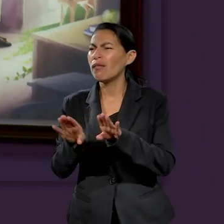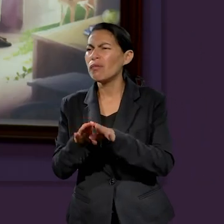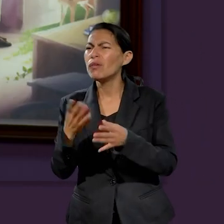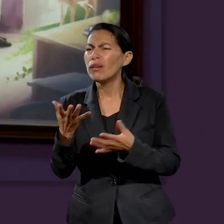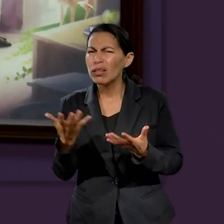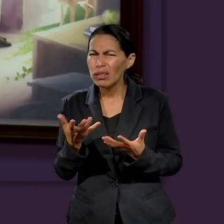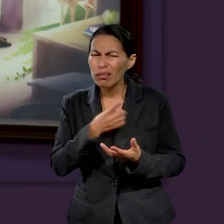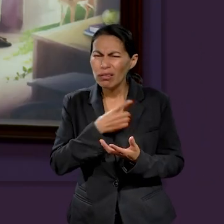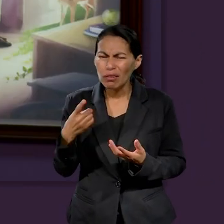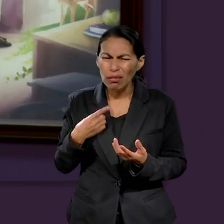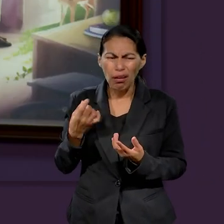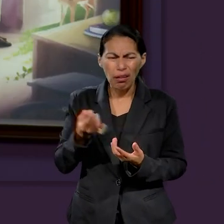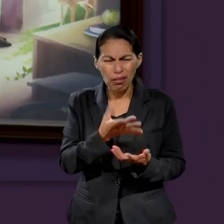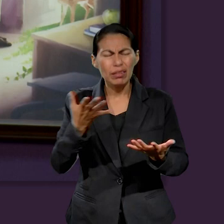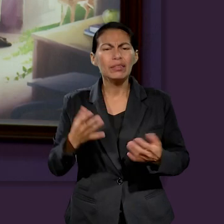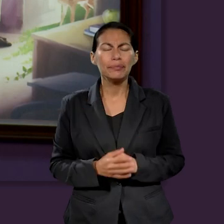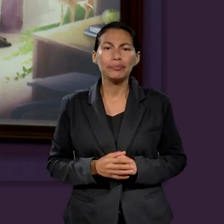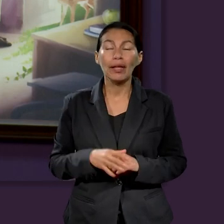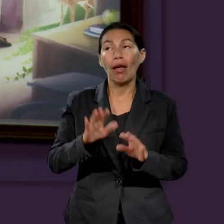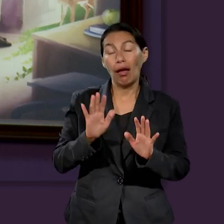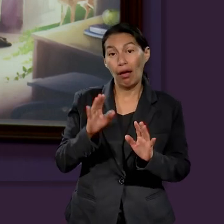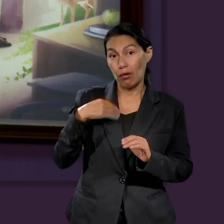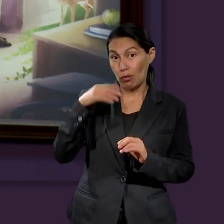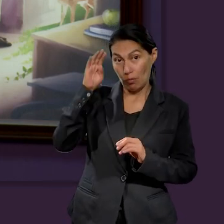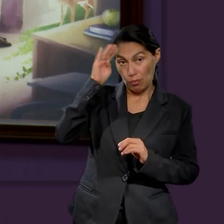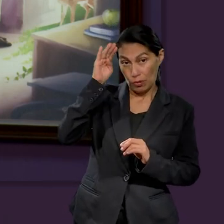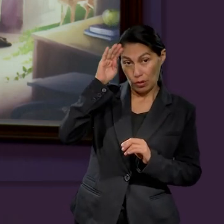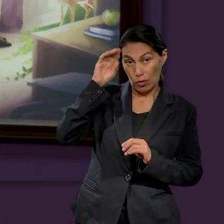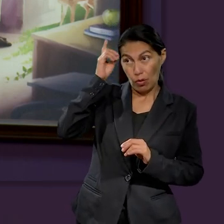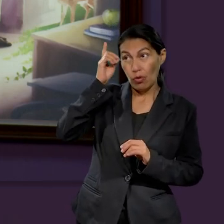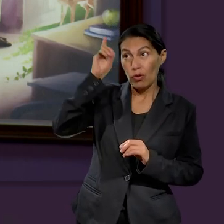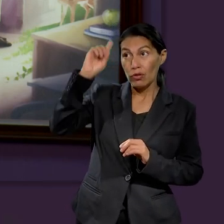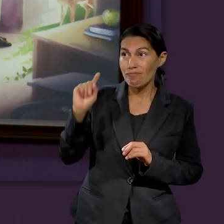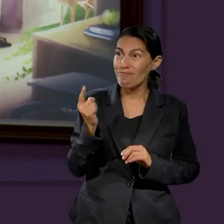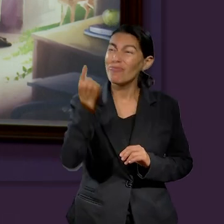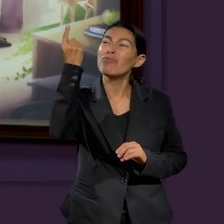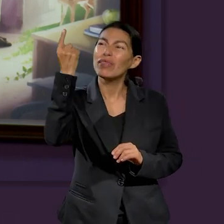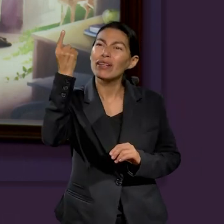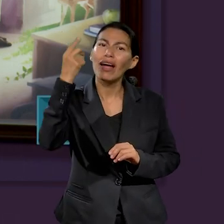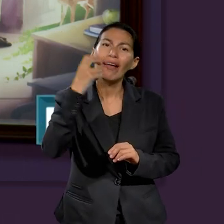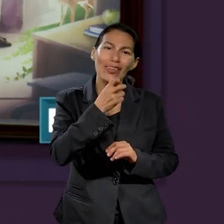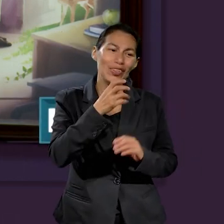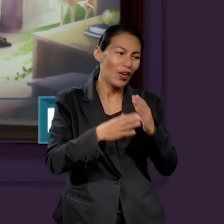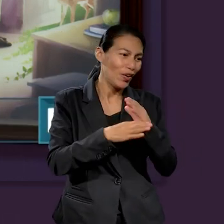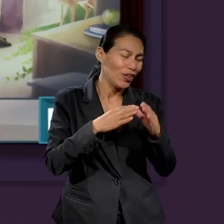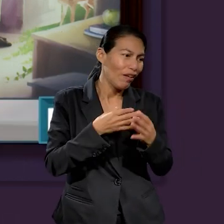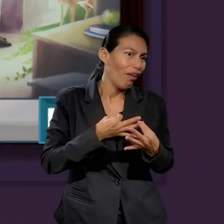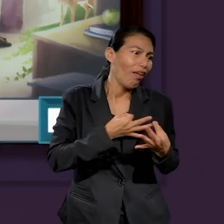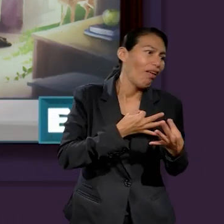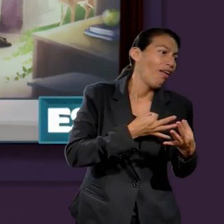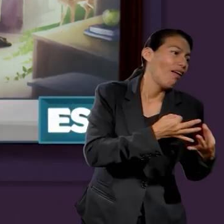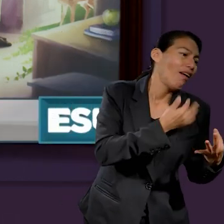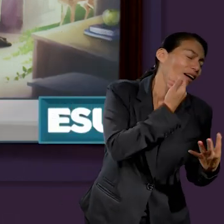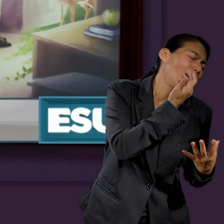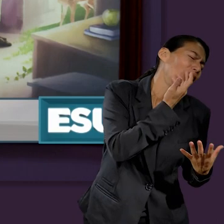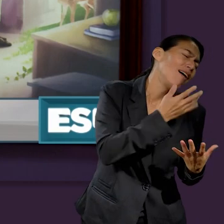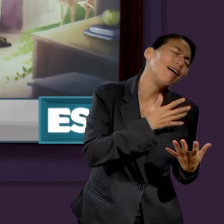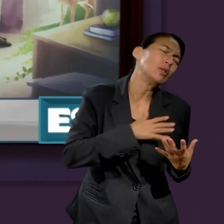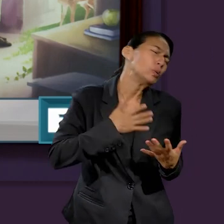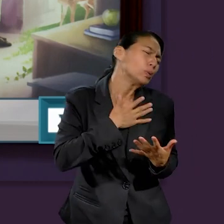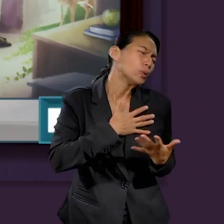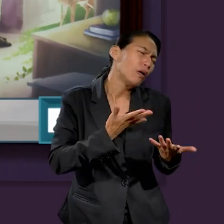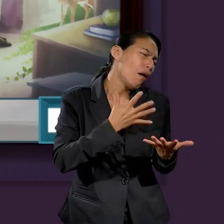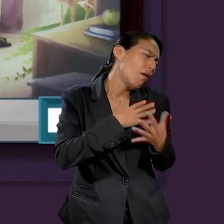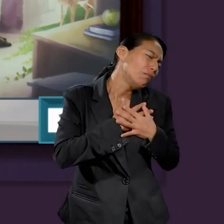Pues eligiendo primero a Dios. O sea, si nosotros elegimos primero a Dios, pues no vamos a amar